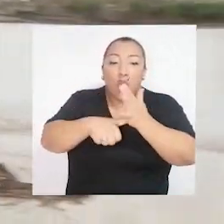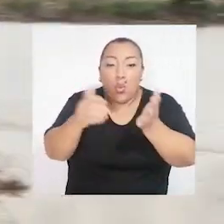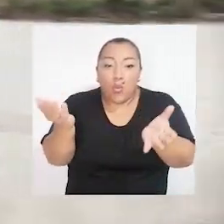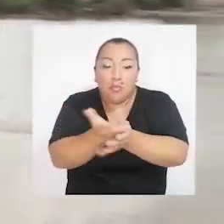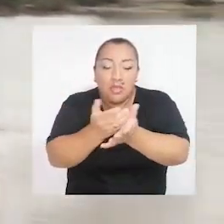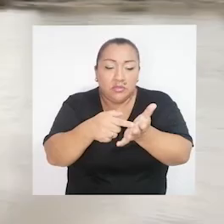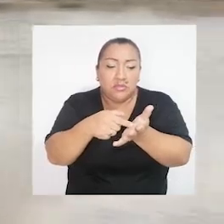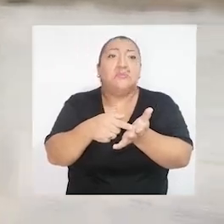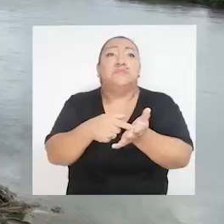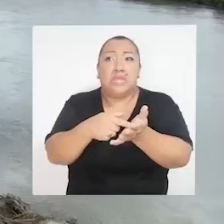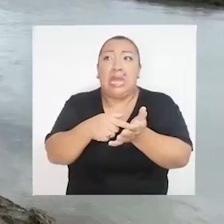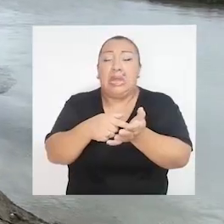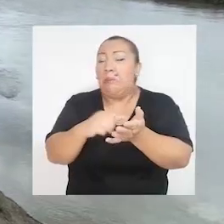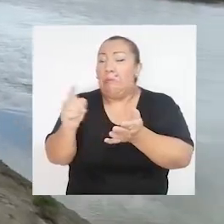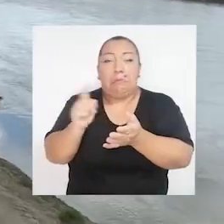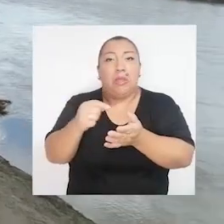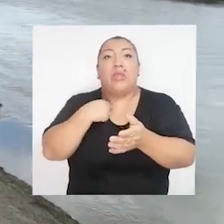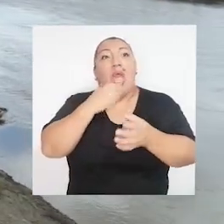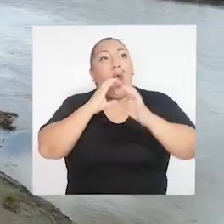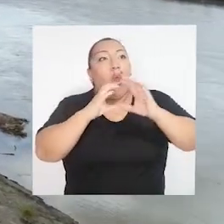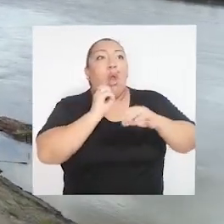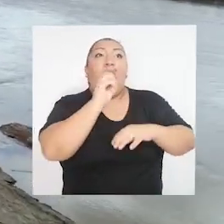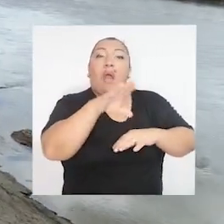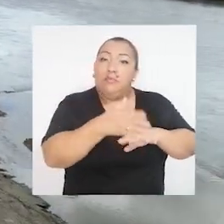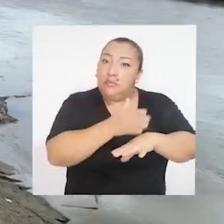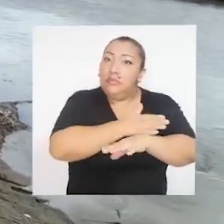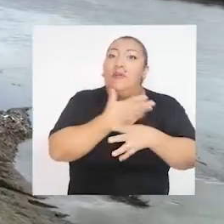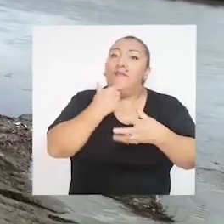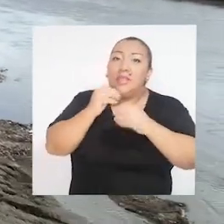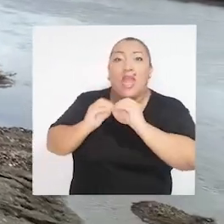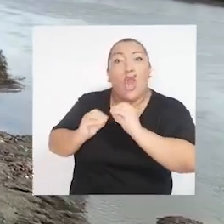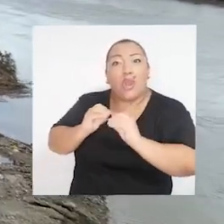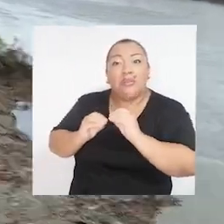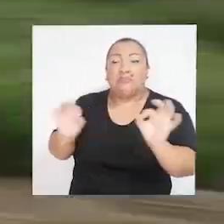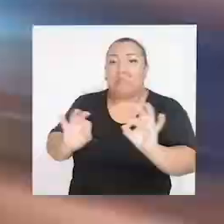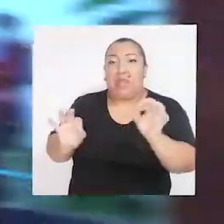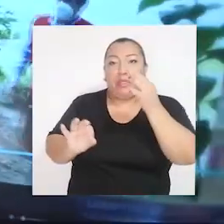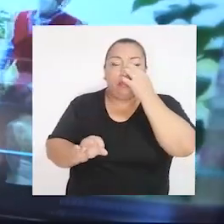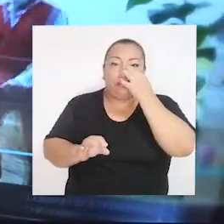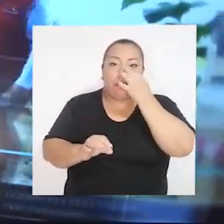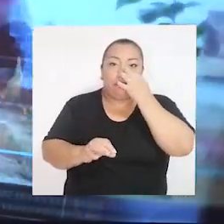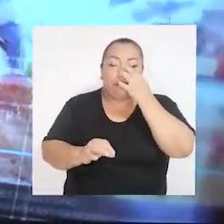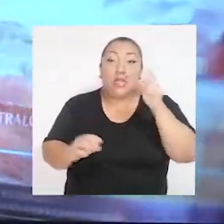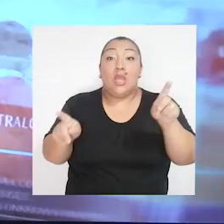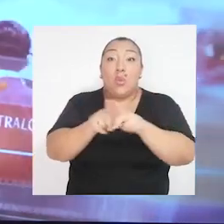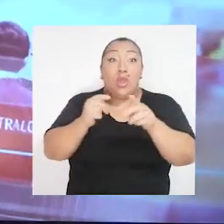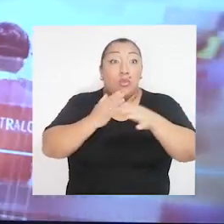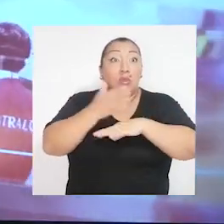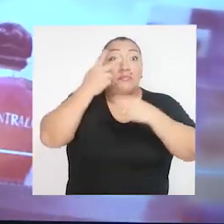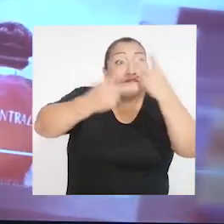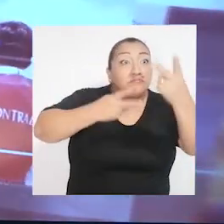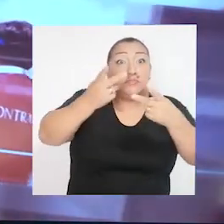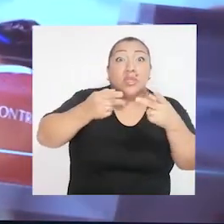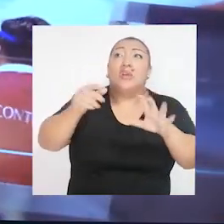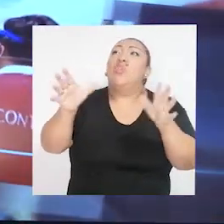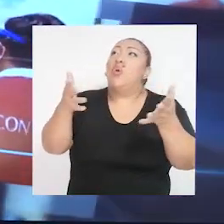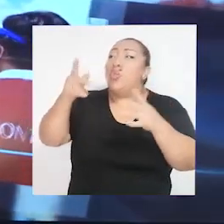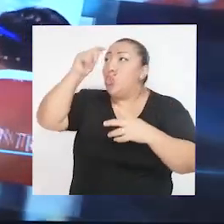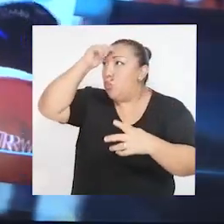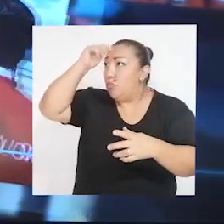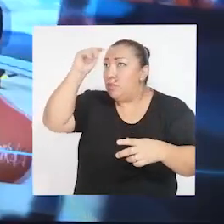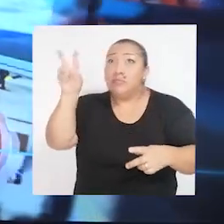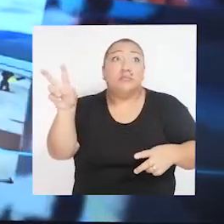en el expediente técnico, los cuales han sido comunicados oportunamente para ser corregidos. De igual forma, visitamos la región Tumbes,